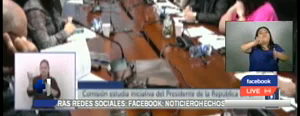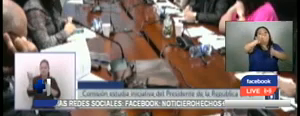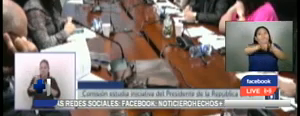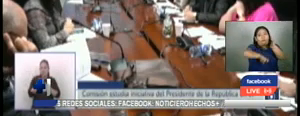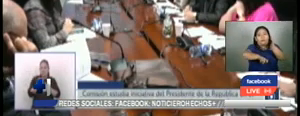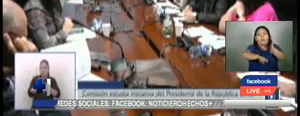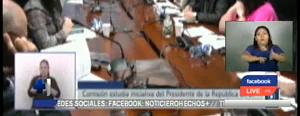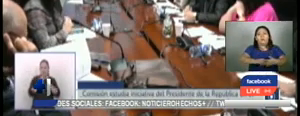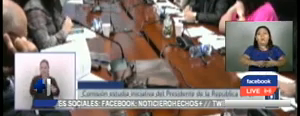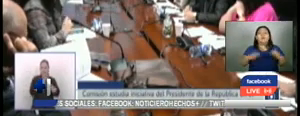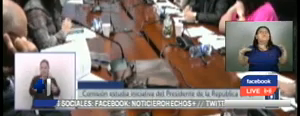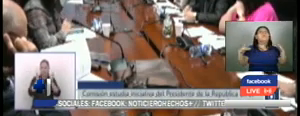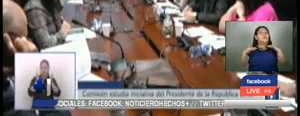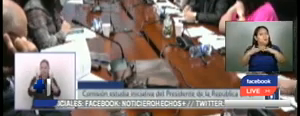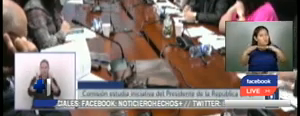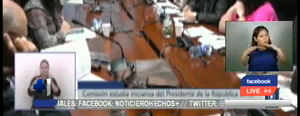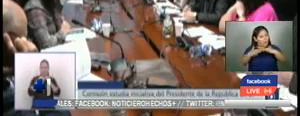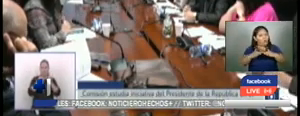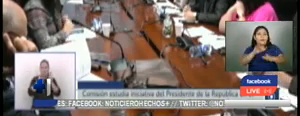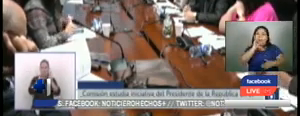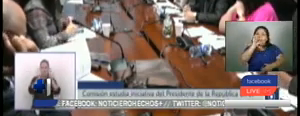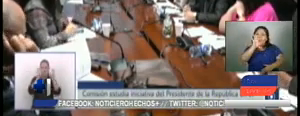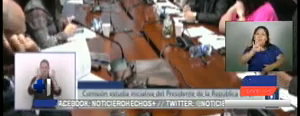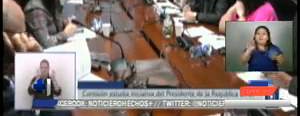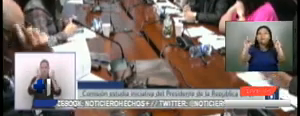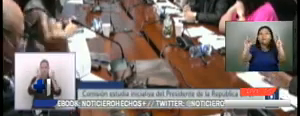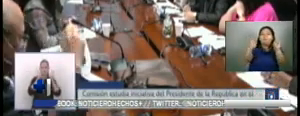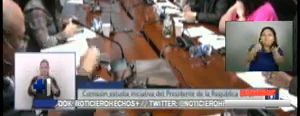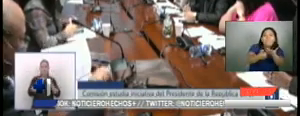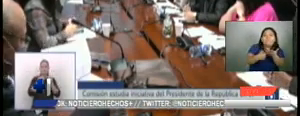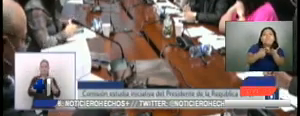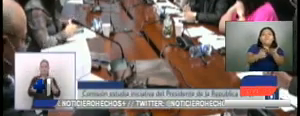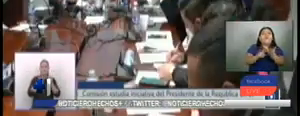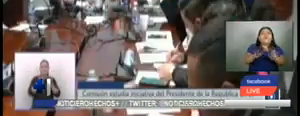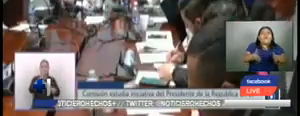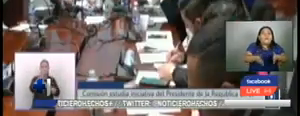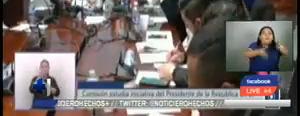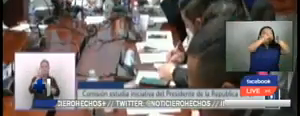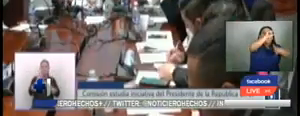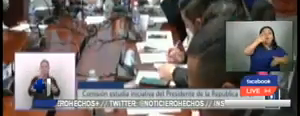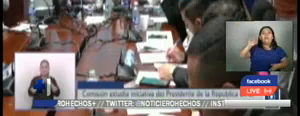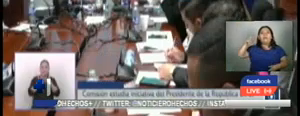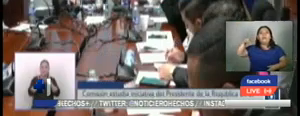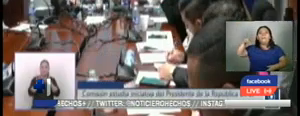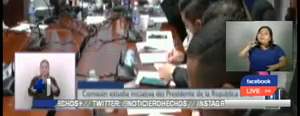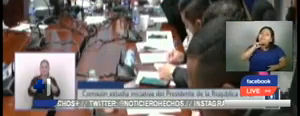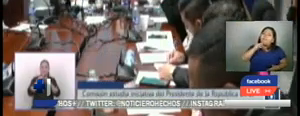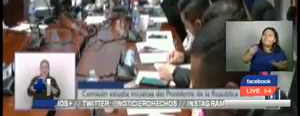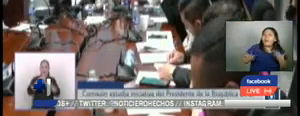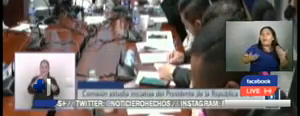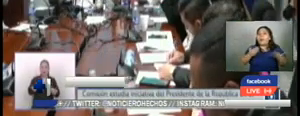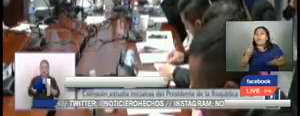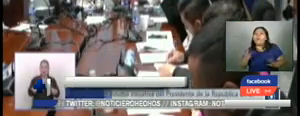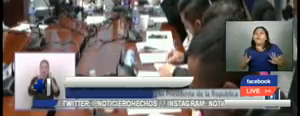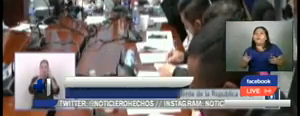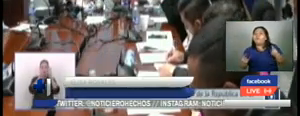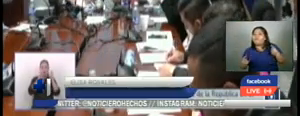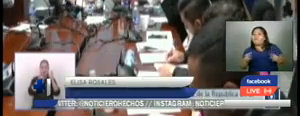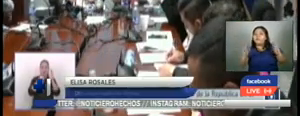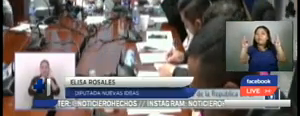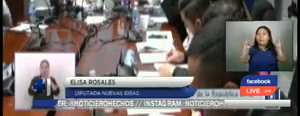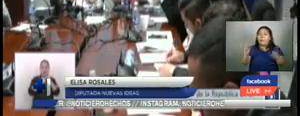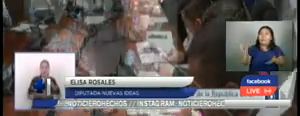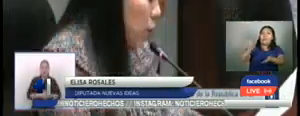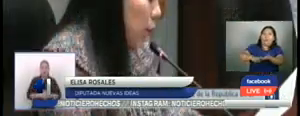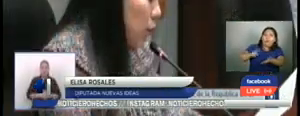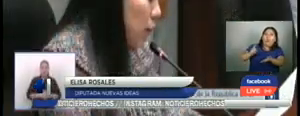También se está abordando el tema de cómo la Defensoría del Consumidor va a poder abordar el tema del sobreendeudamiento.